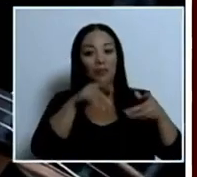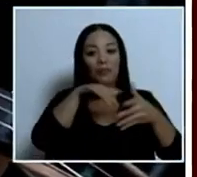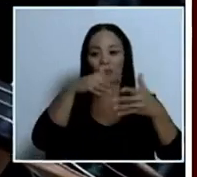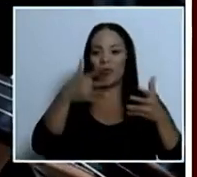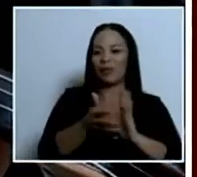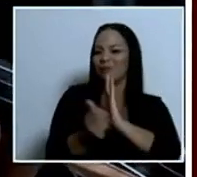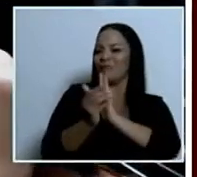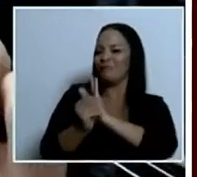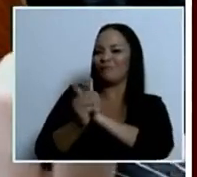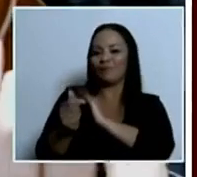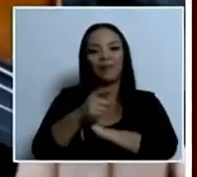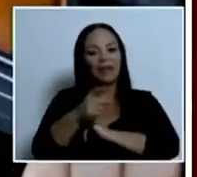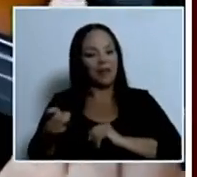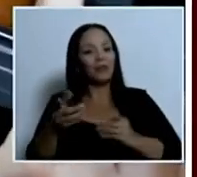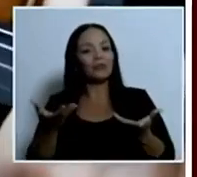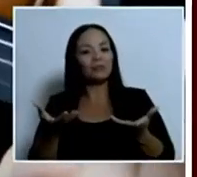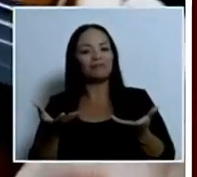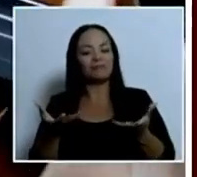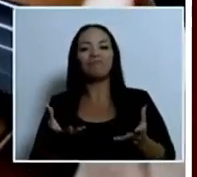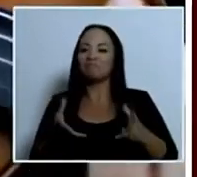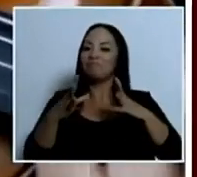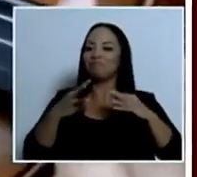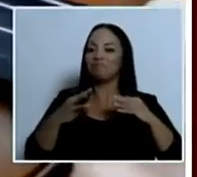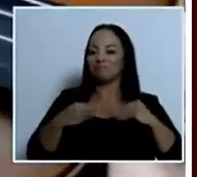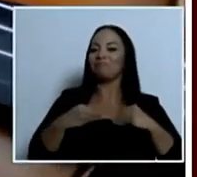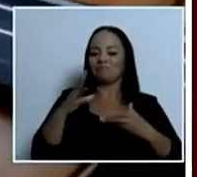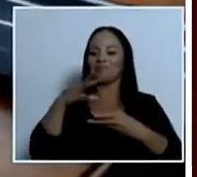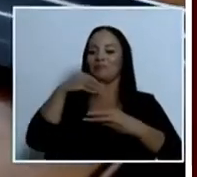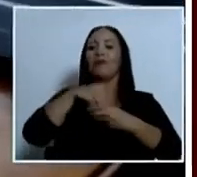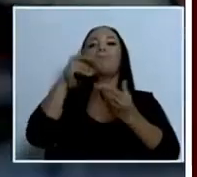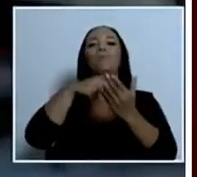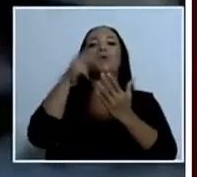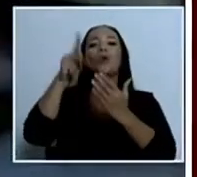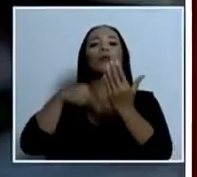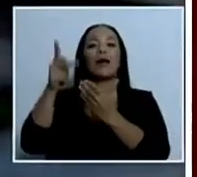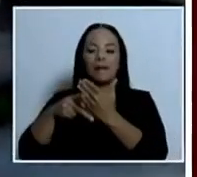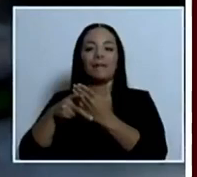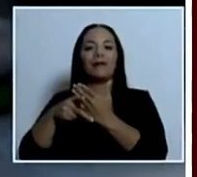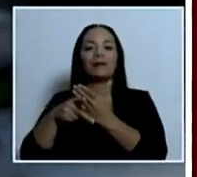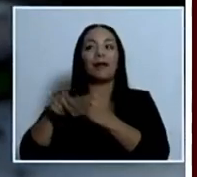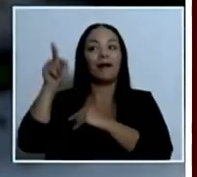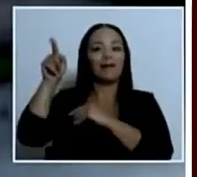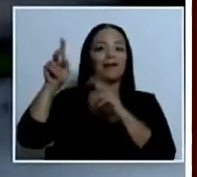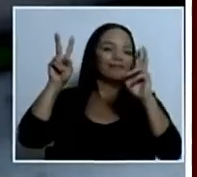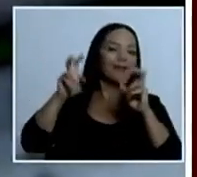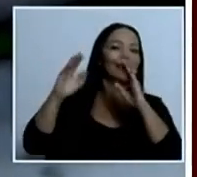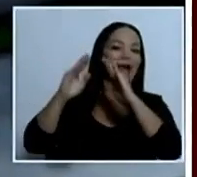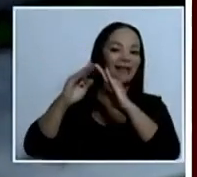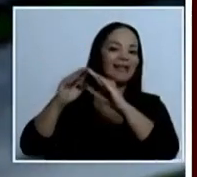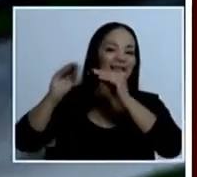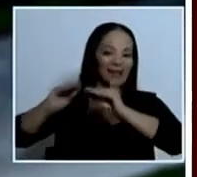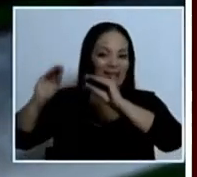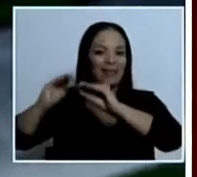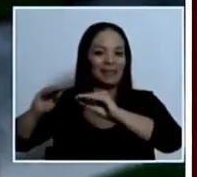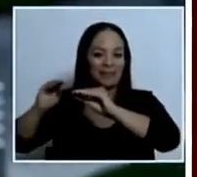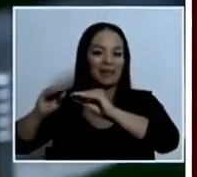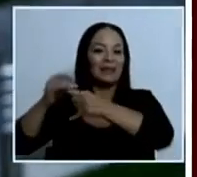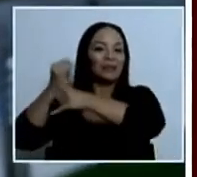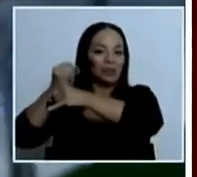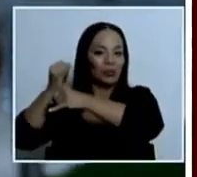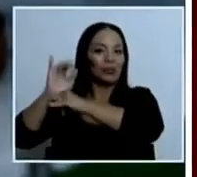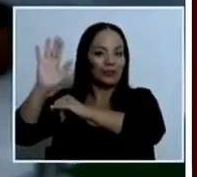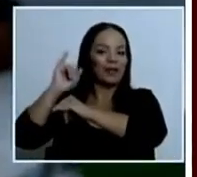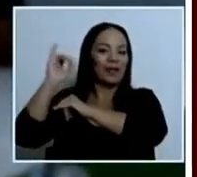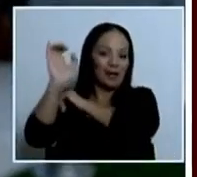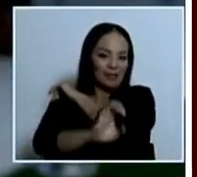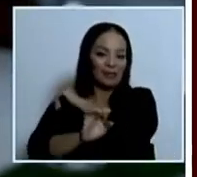son admitidos en reconocidos programas de estas casas de enseñanza en el exterior, pero no cuentan con